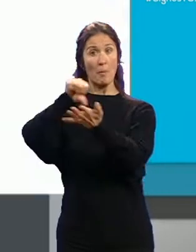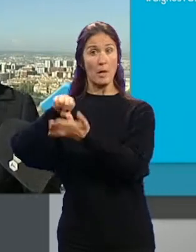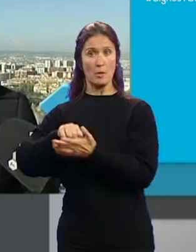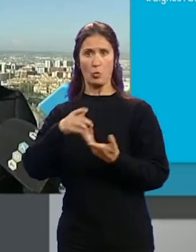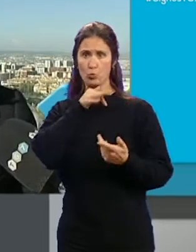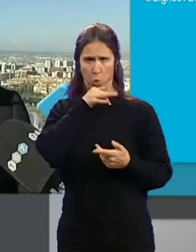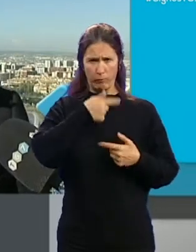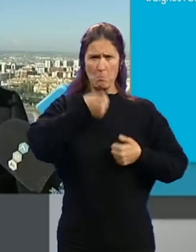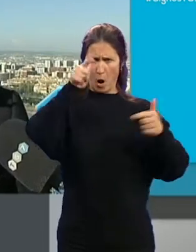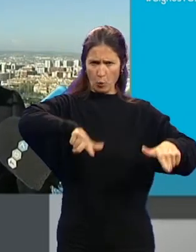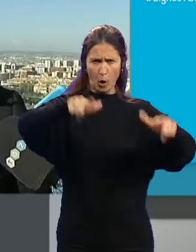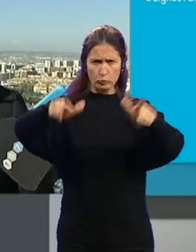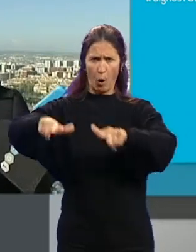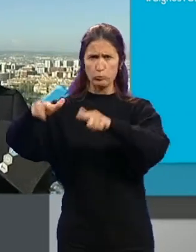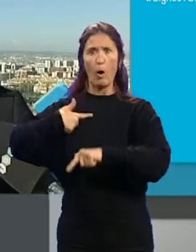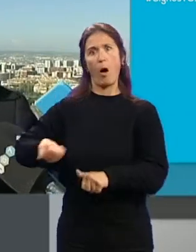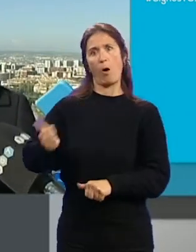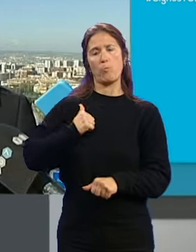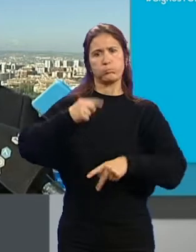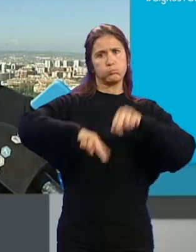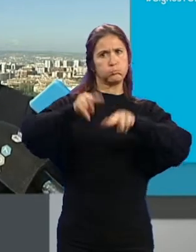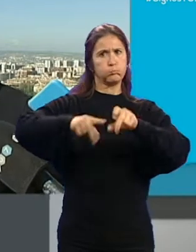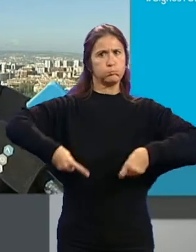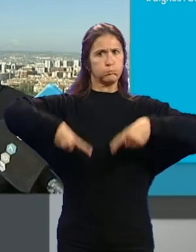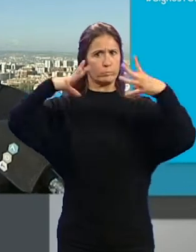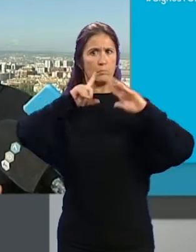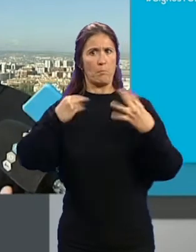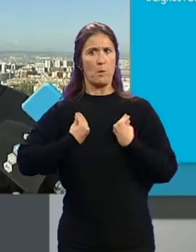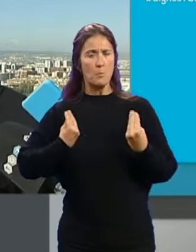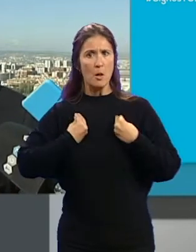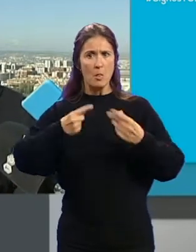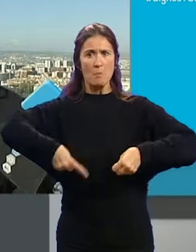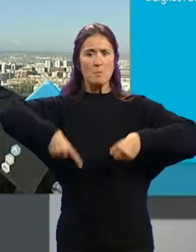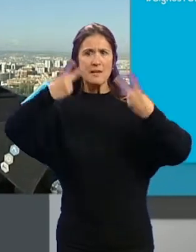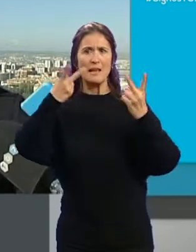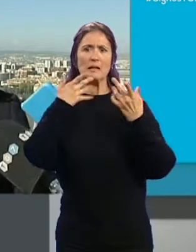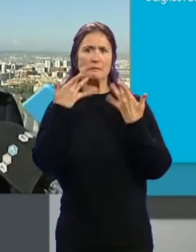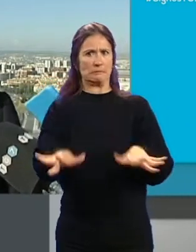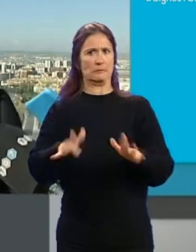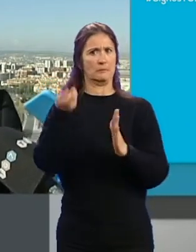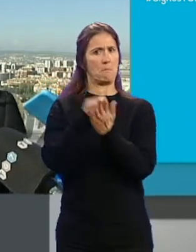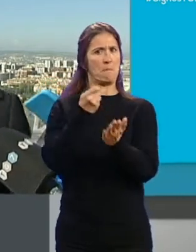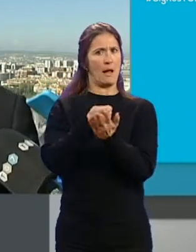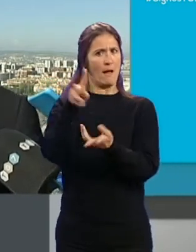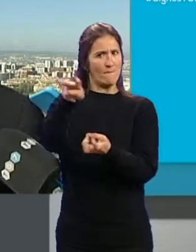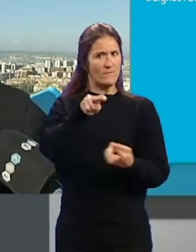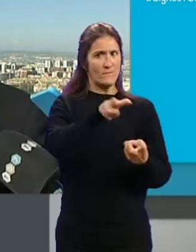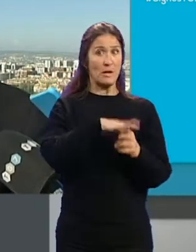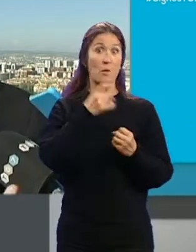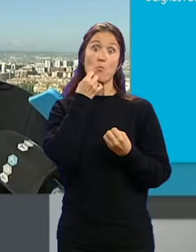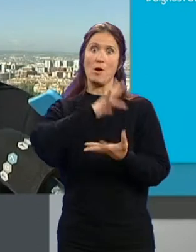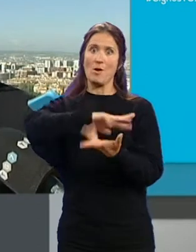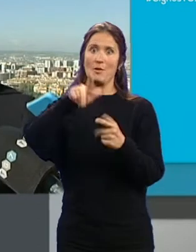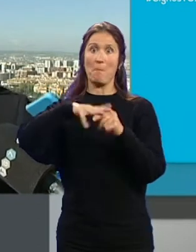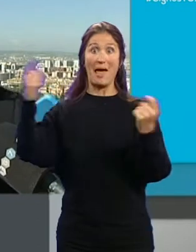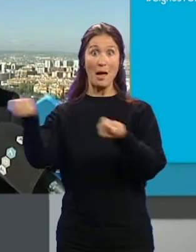suelo... ...donde vamos a propiciar esa vivienda, esa vivienda protegida... ...esa vivienda con exenciones fiscales... ...y sobre todo, una buena noticia para